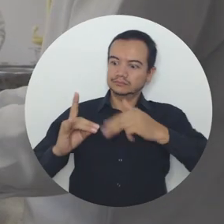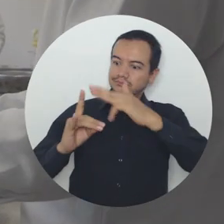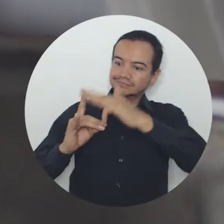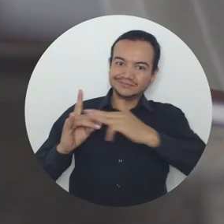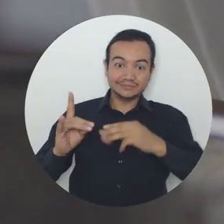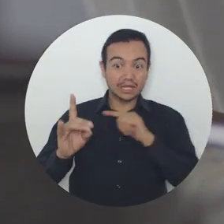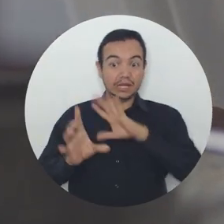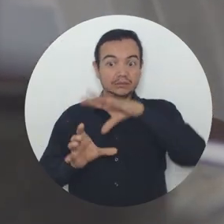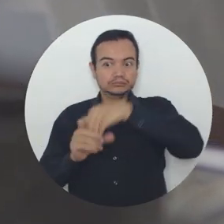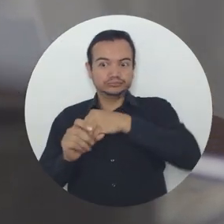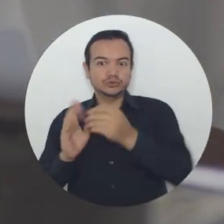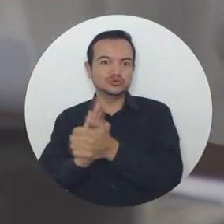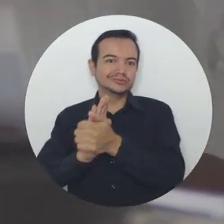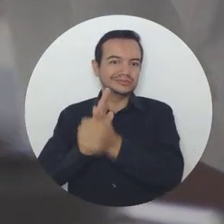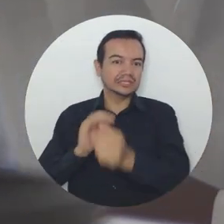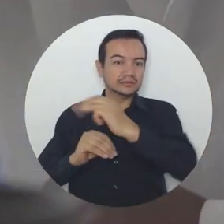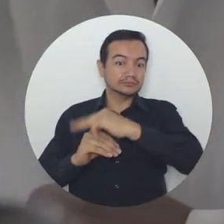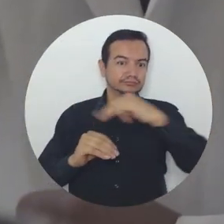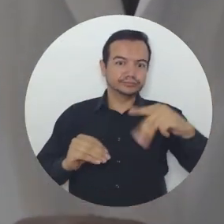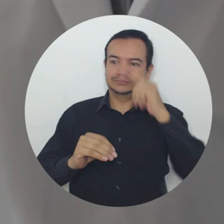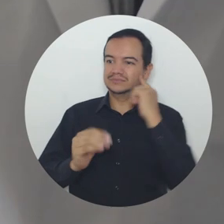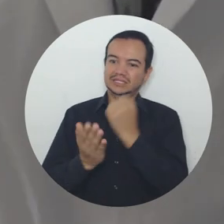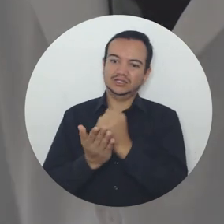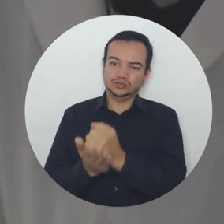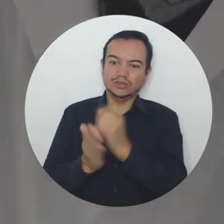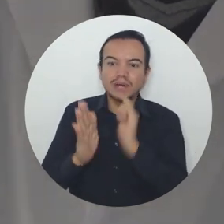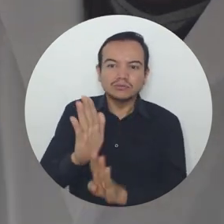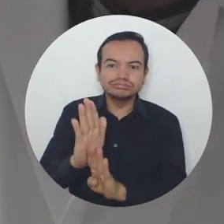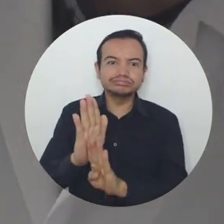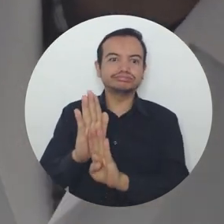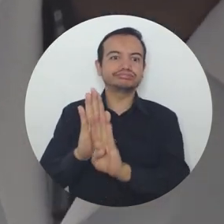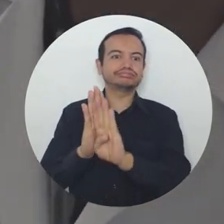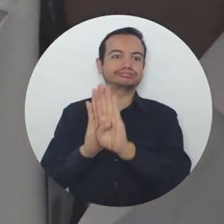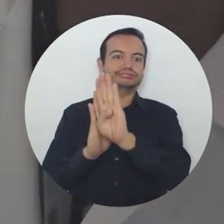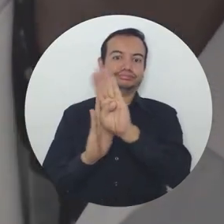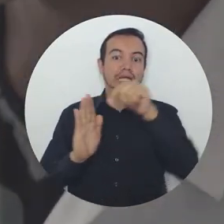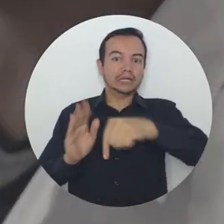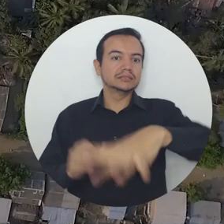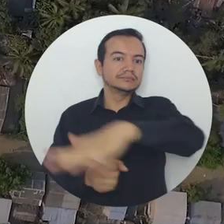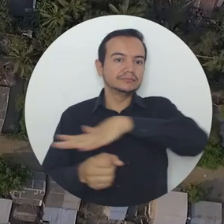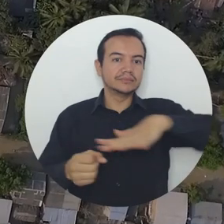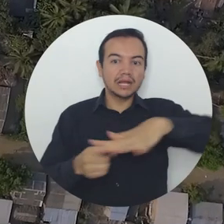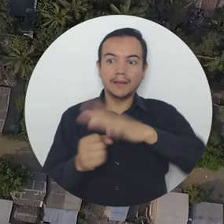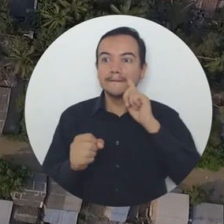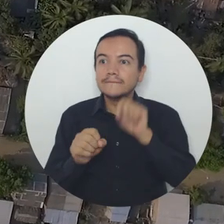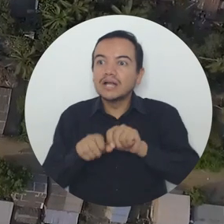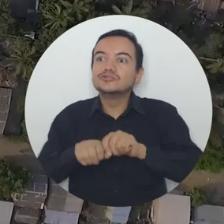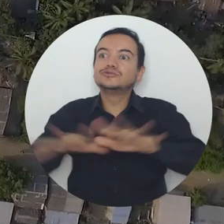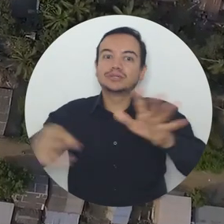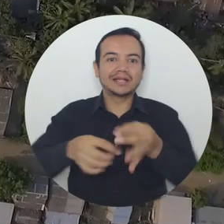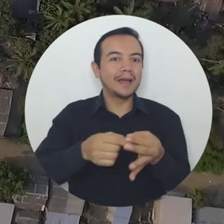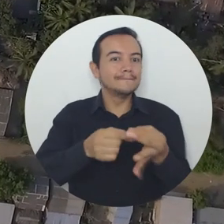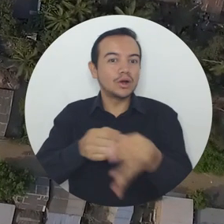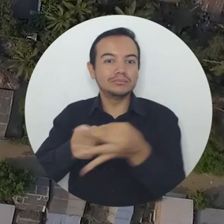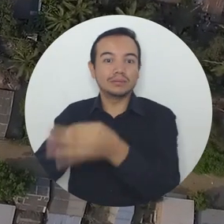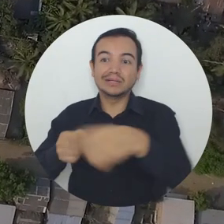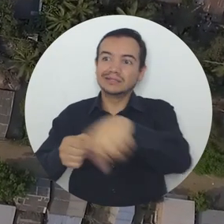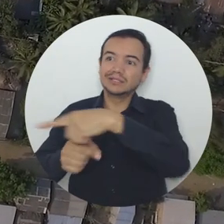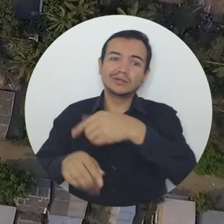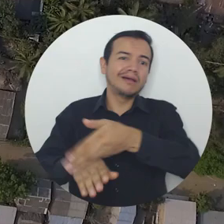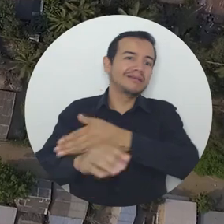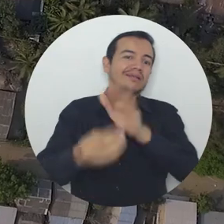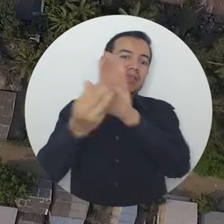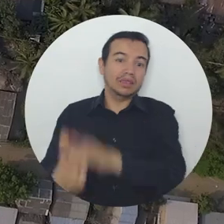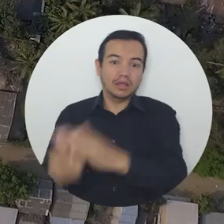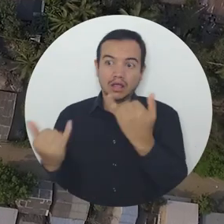clave en el incremento del índice de competitividad del departamento al expandir la cobertura de formación universitaria a municipios que